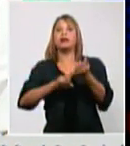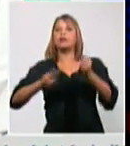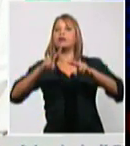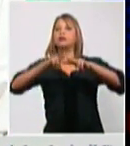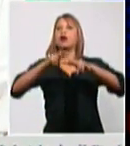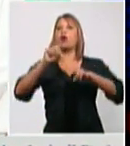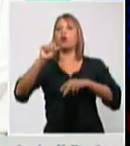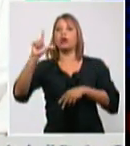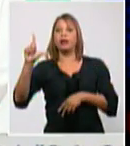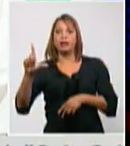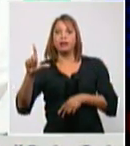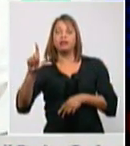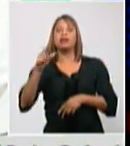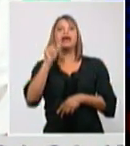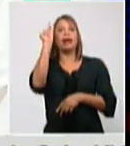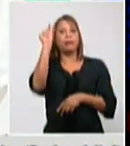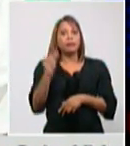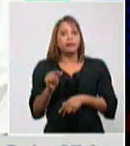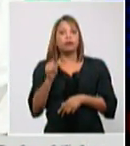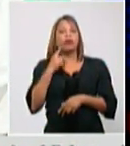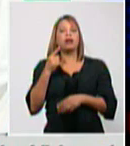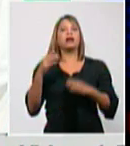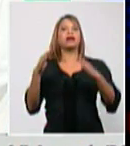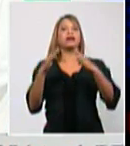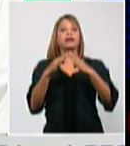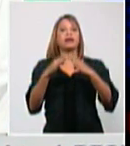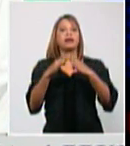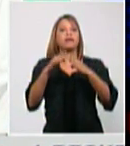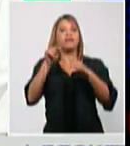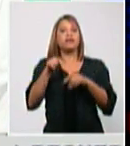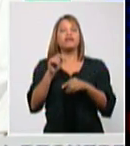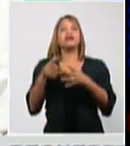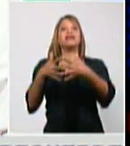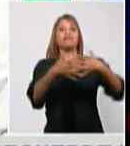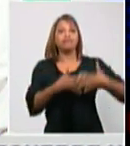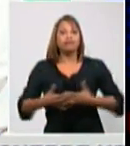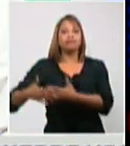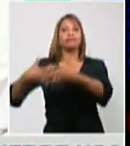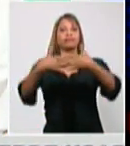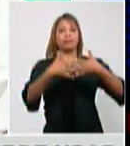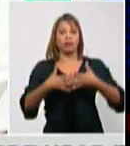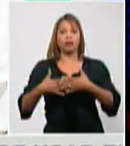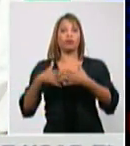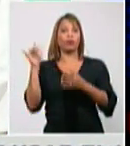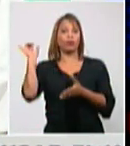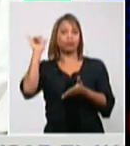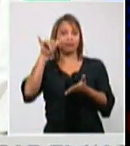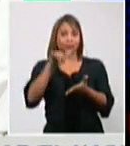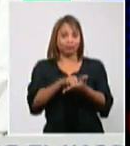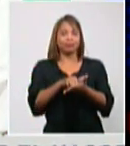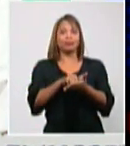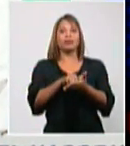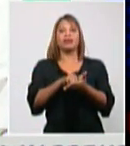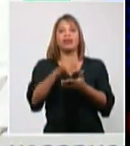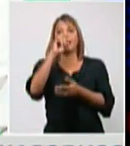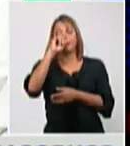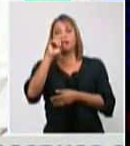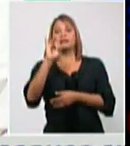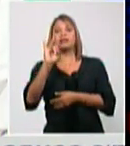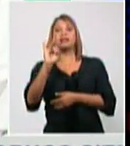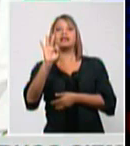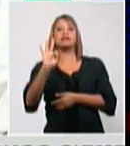viajero, residente, permanente en los Estados Unidos, de 78 años de edad,